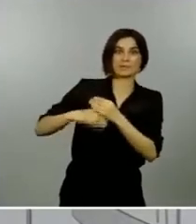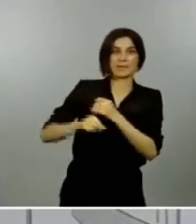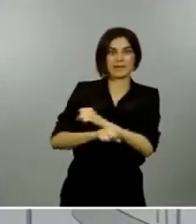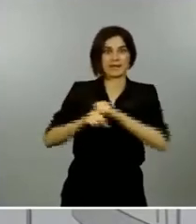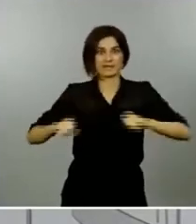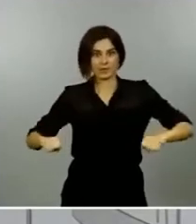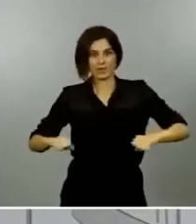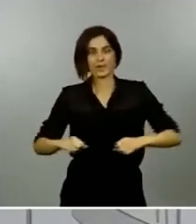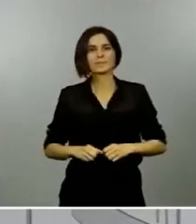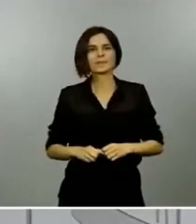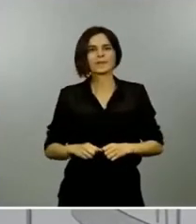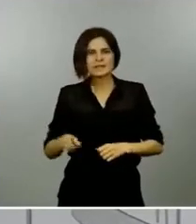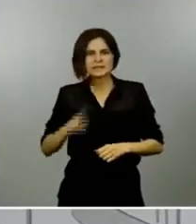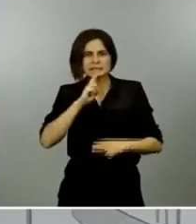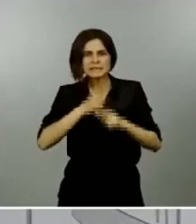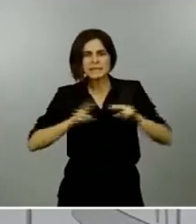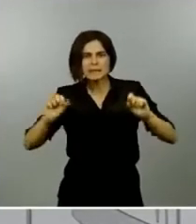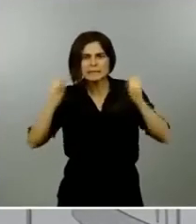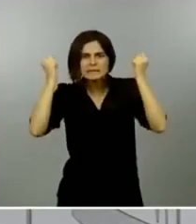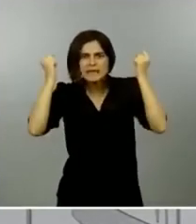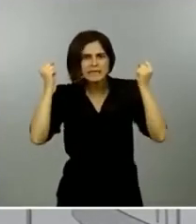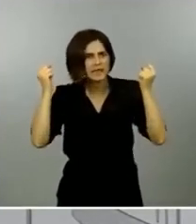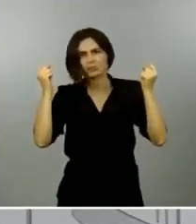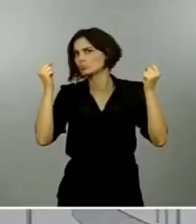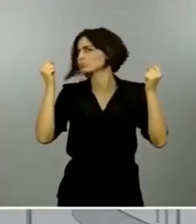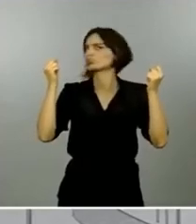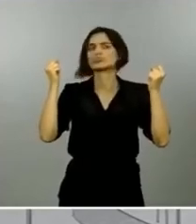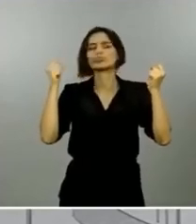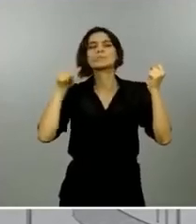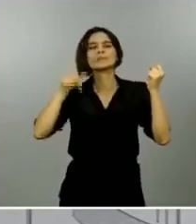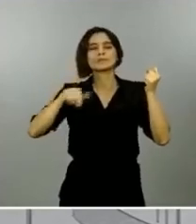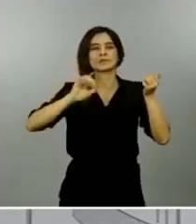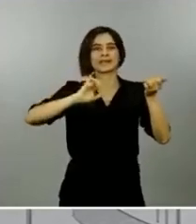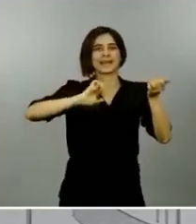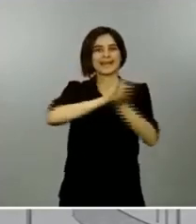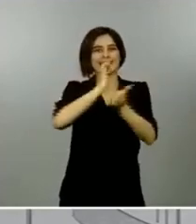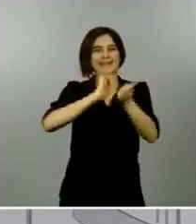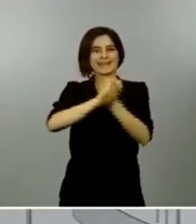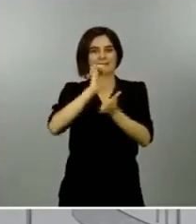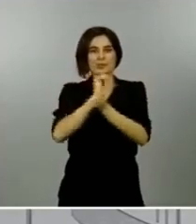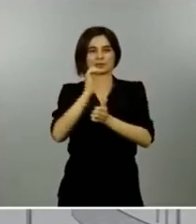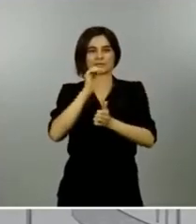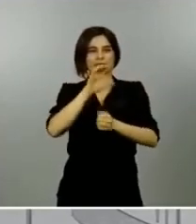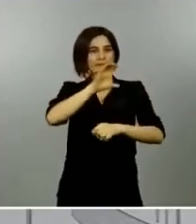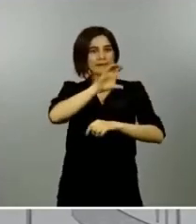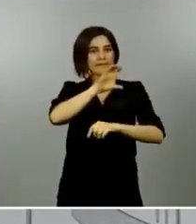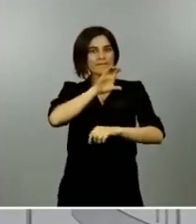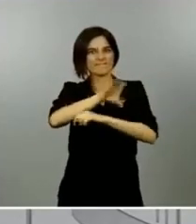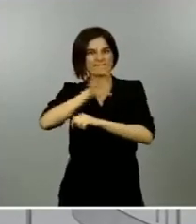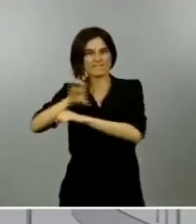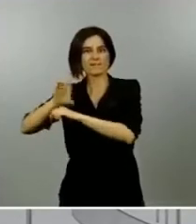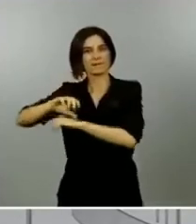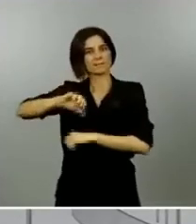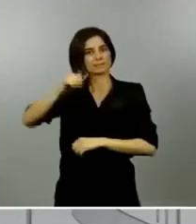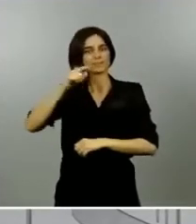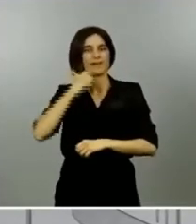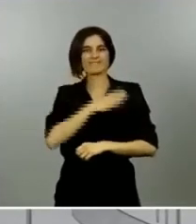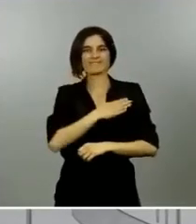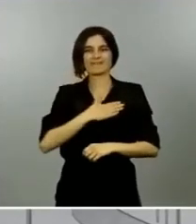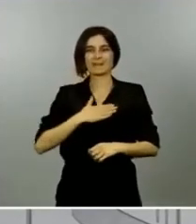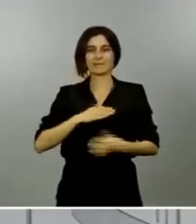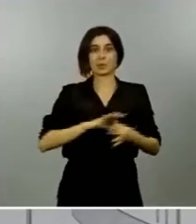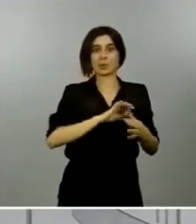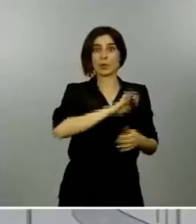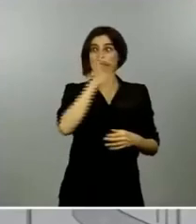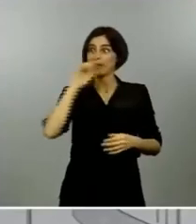rescate esto son líneas que se ponen en marcha porque queremos dar una respuesta común comunitaria del conjunto de la Unión Europea